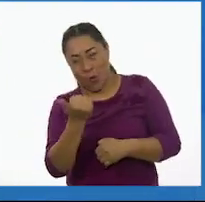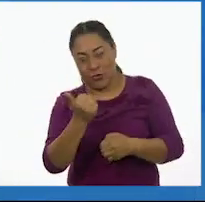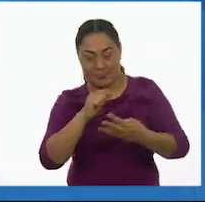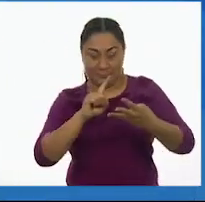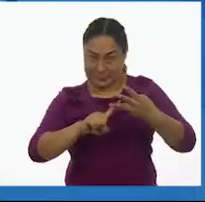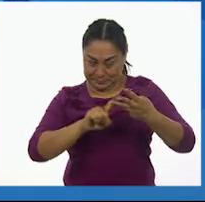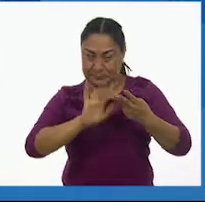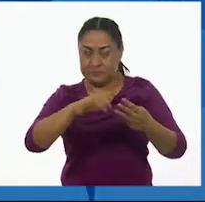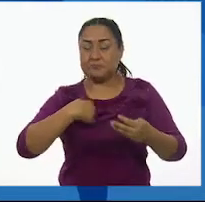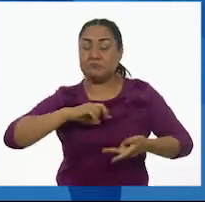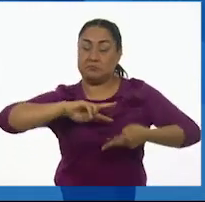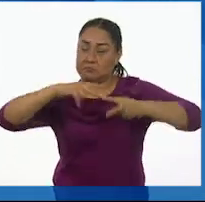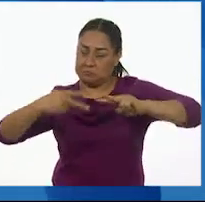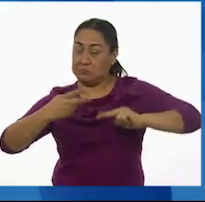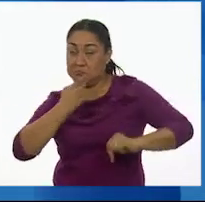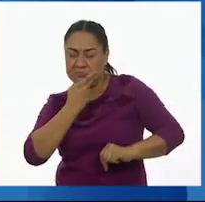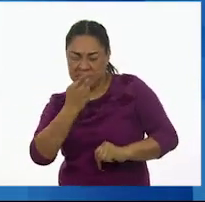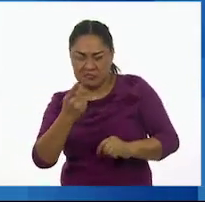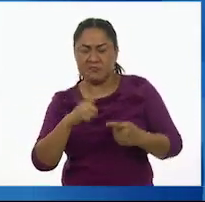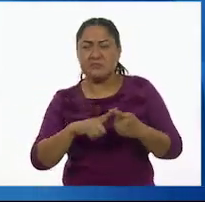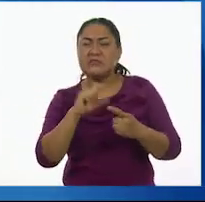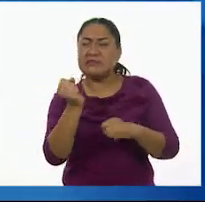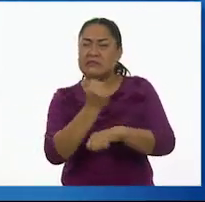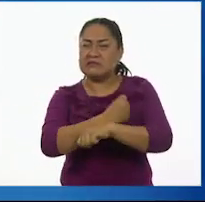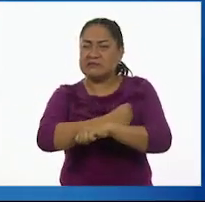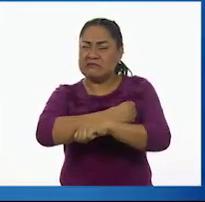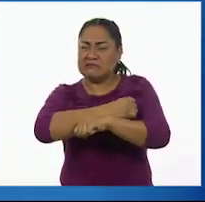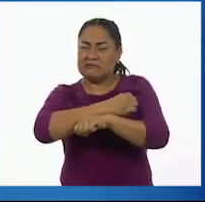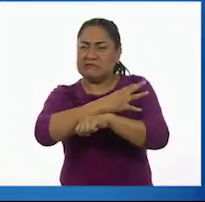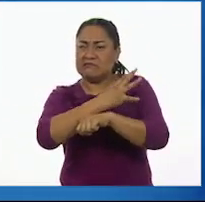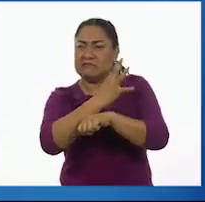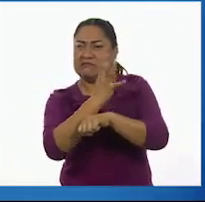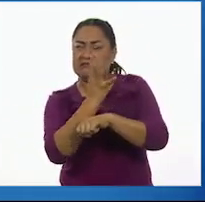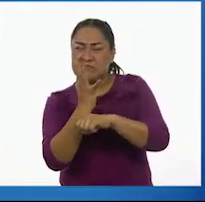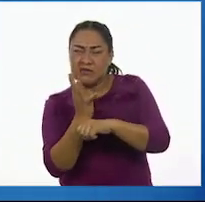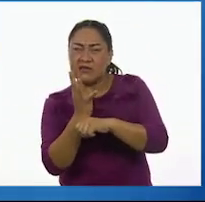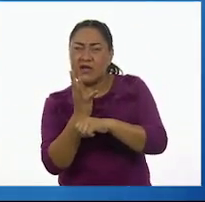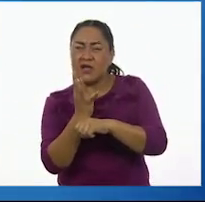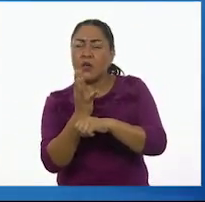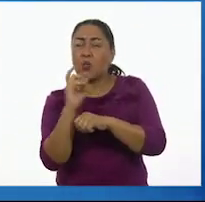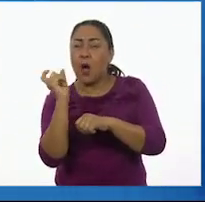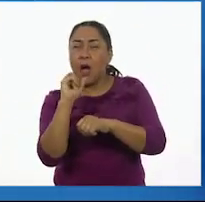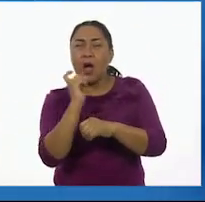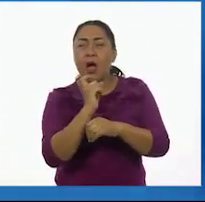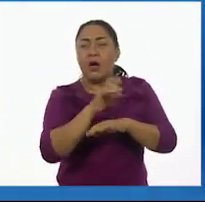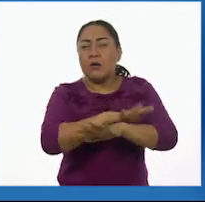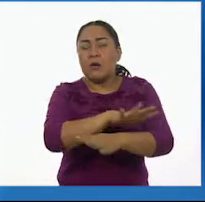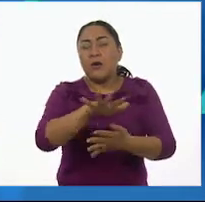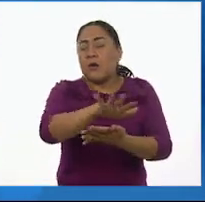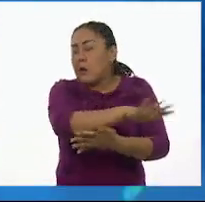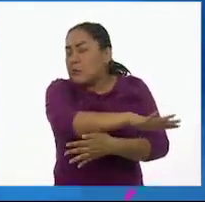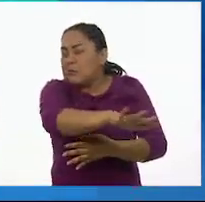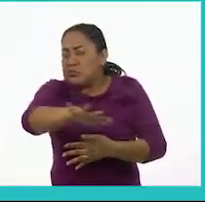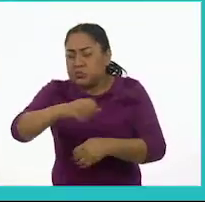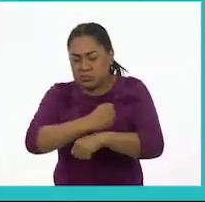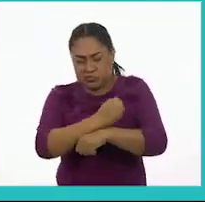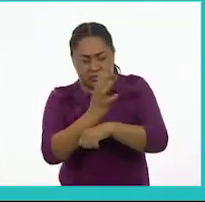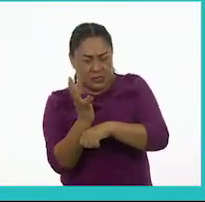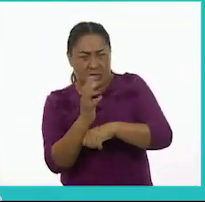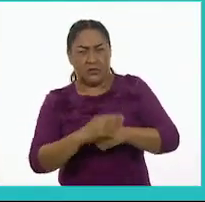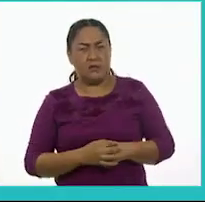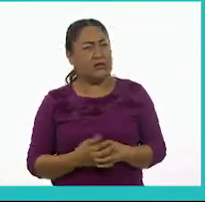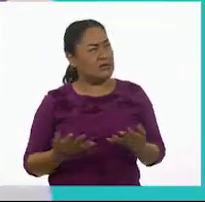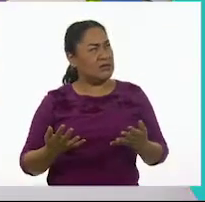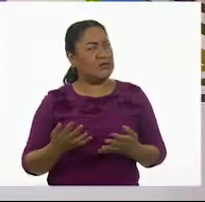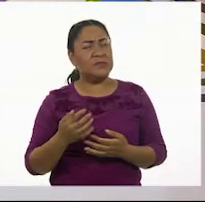decir al revés. A ver. Dice que es un erizado de espinas que se levanta en la mitad del llano. ¿Un erizado? ¿Un erizo no es un animal?